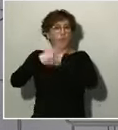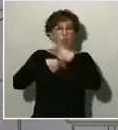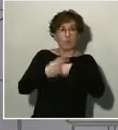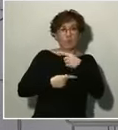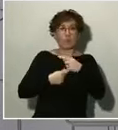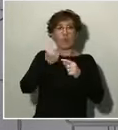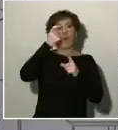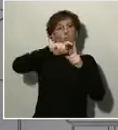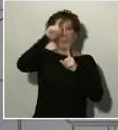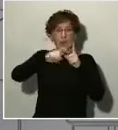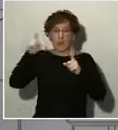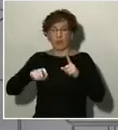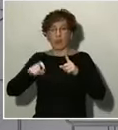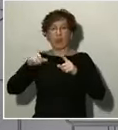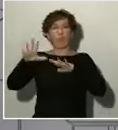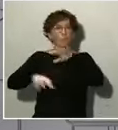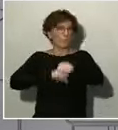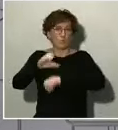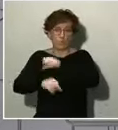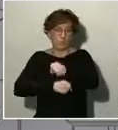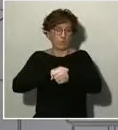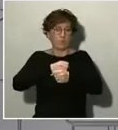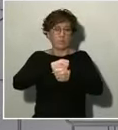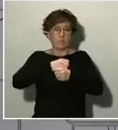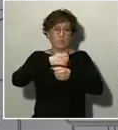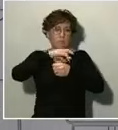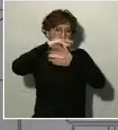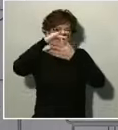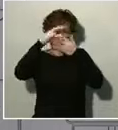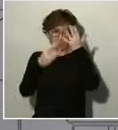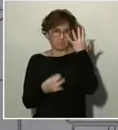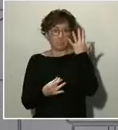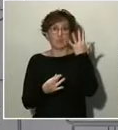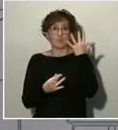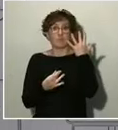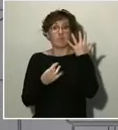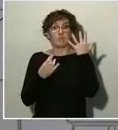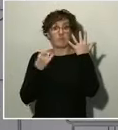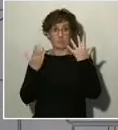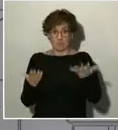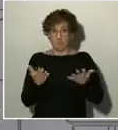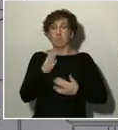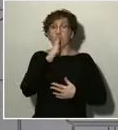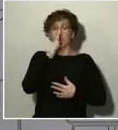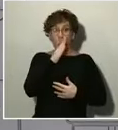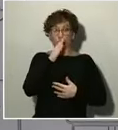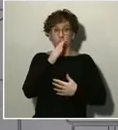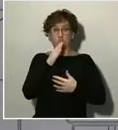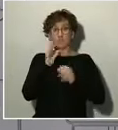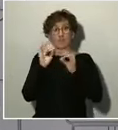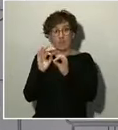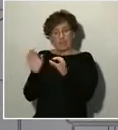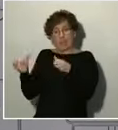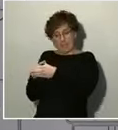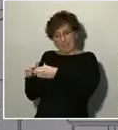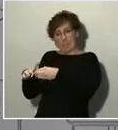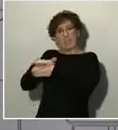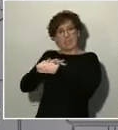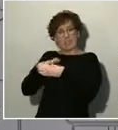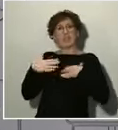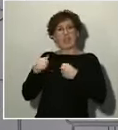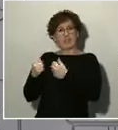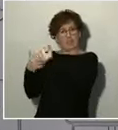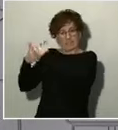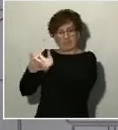Por esa razón debemos combatir simultáneamente en el Frente Sanitario, pero también en el Frente Económico y Social.